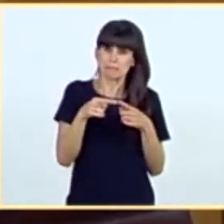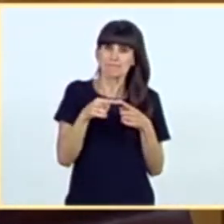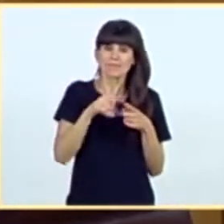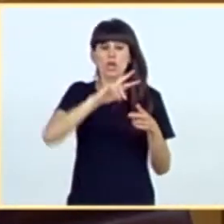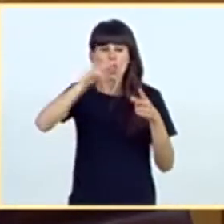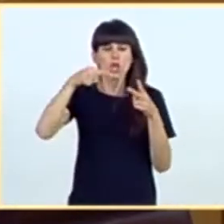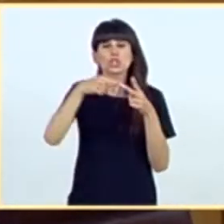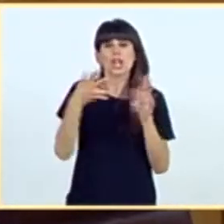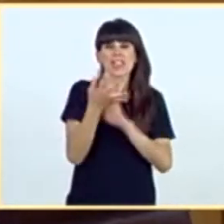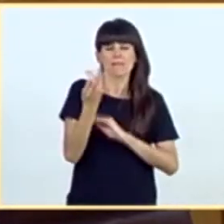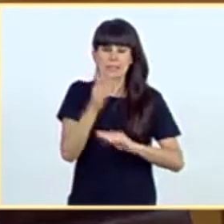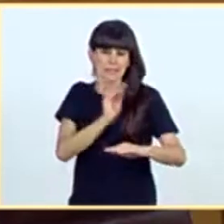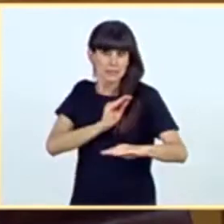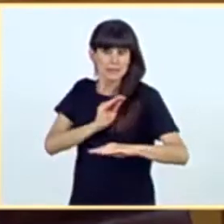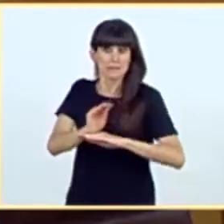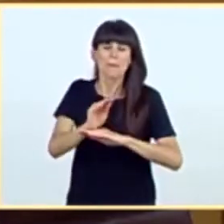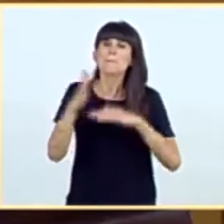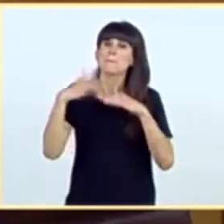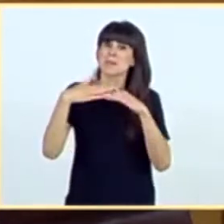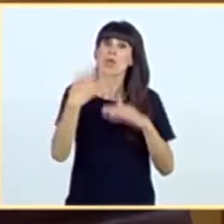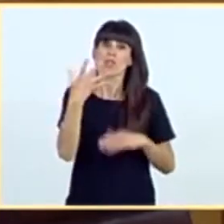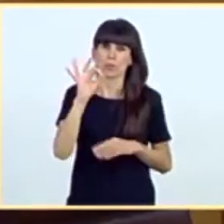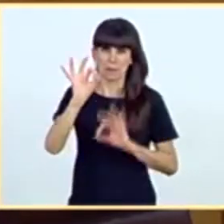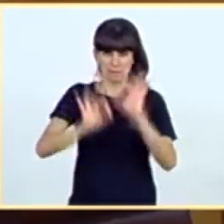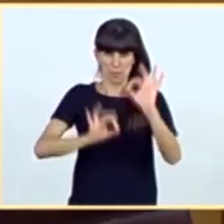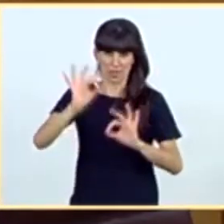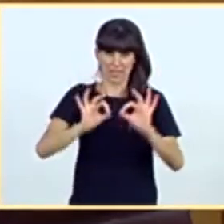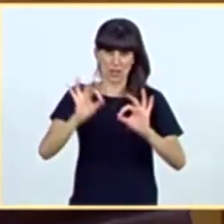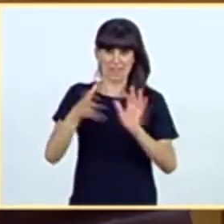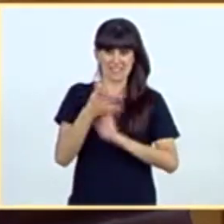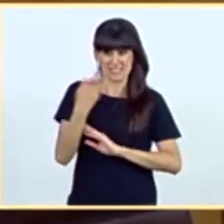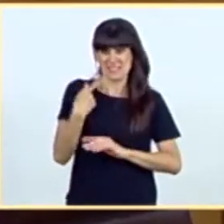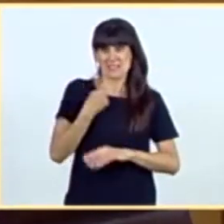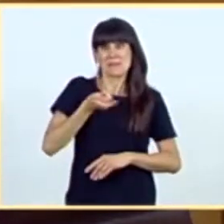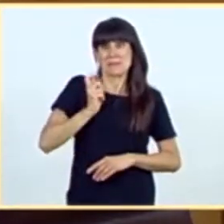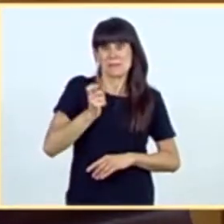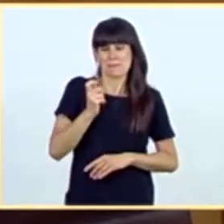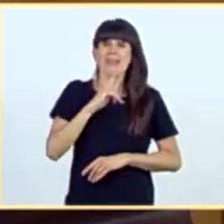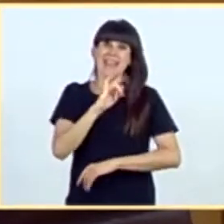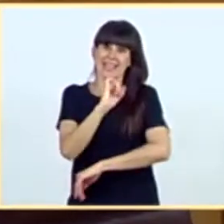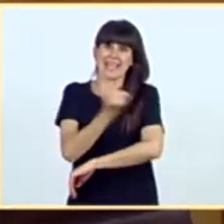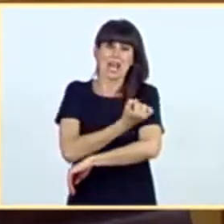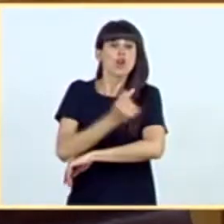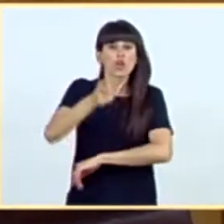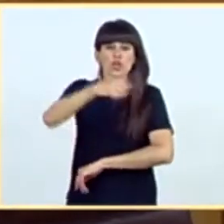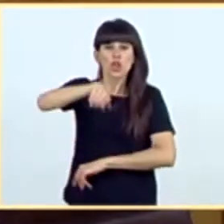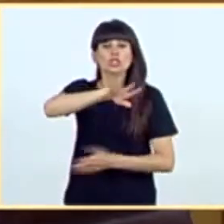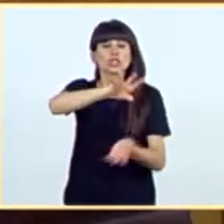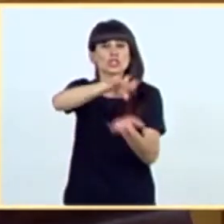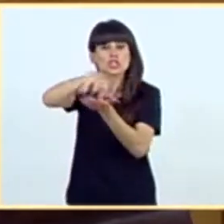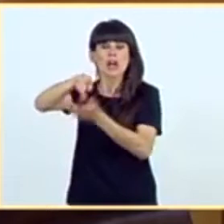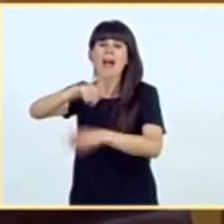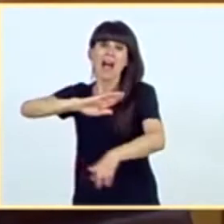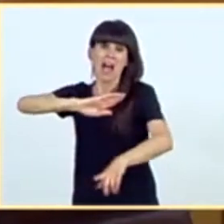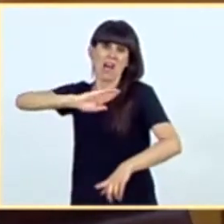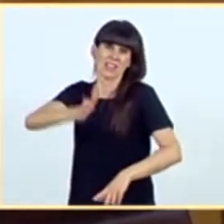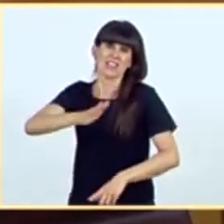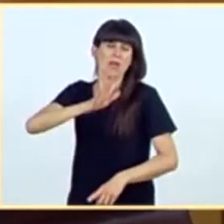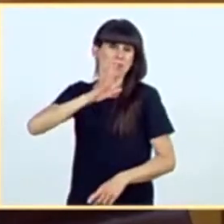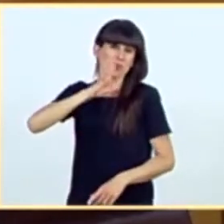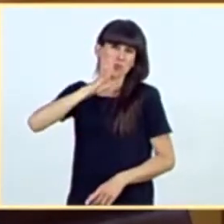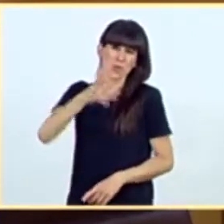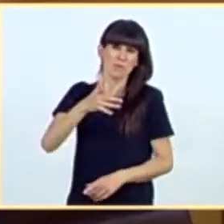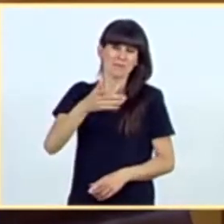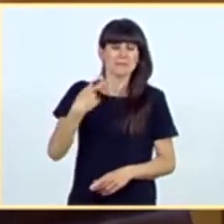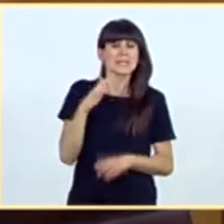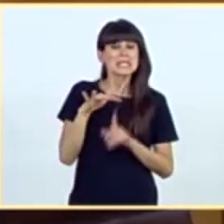bonificar en como mínimo un 50% la liquidación del pago del canon para todos aquellos establecimientos afectados por la declaración